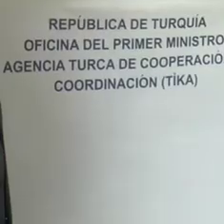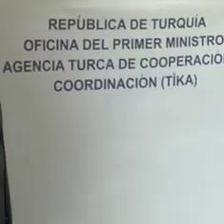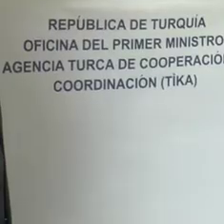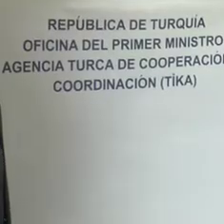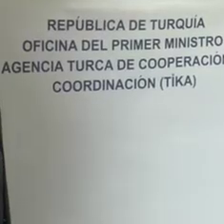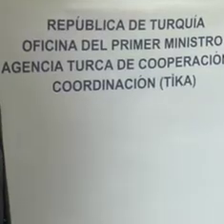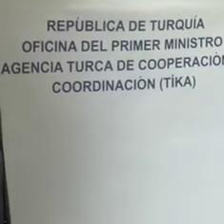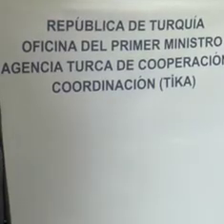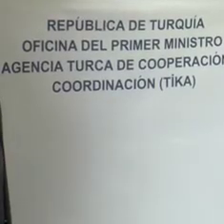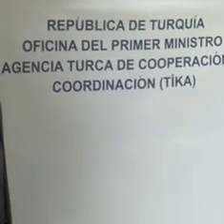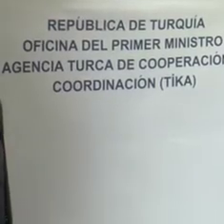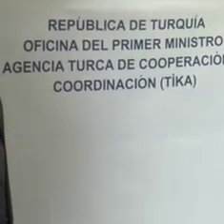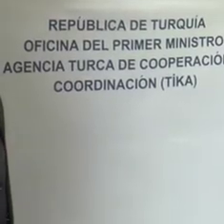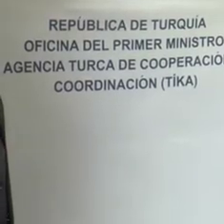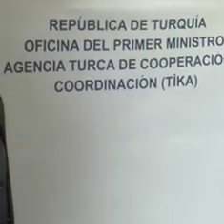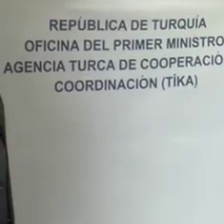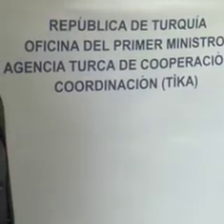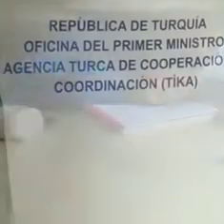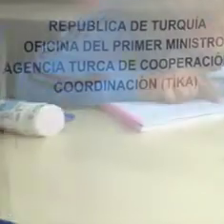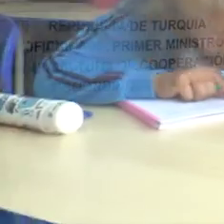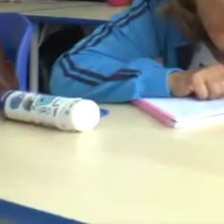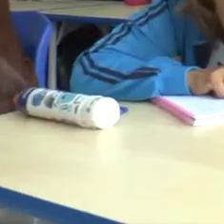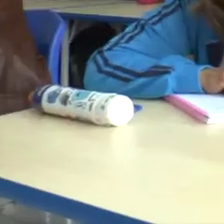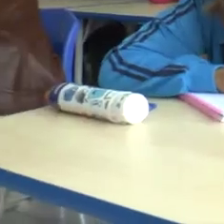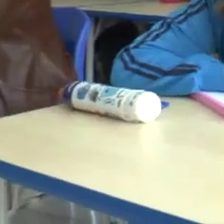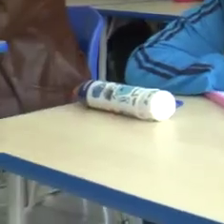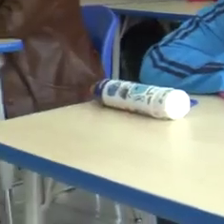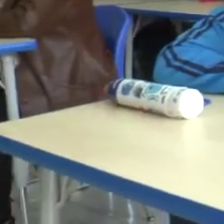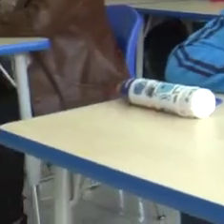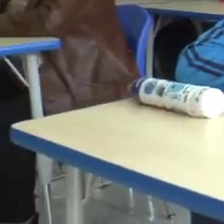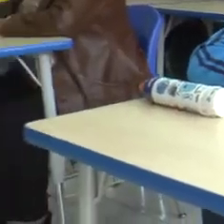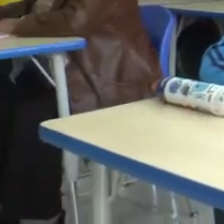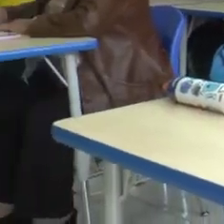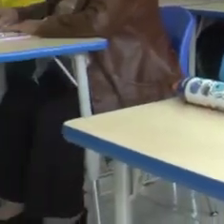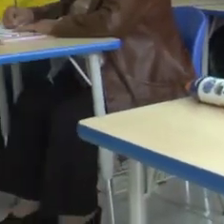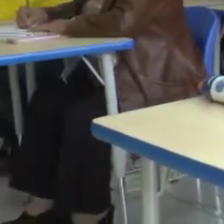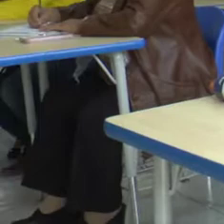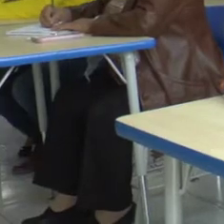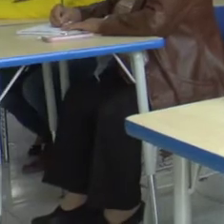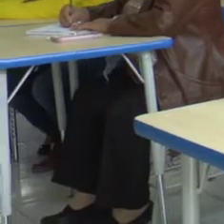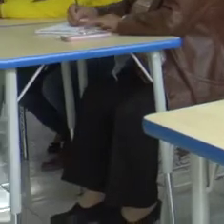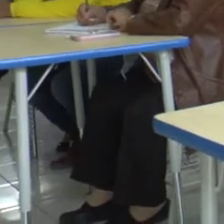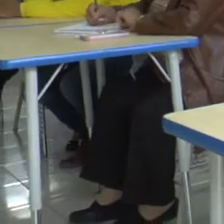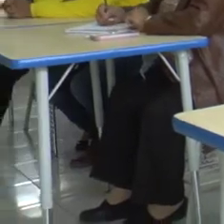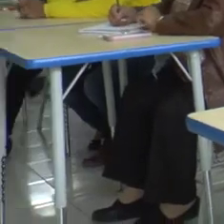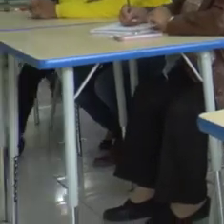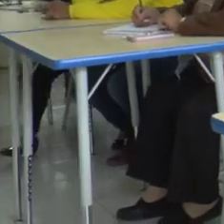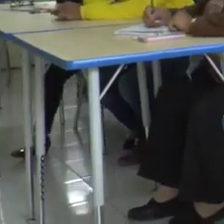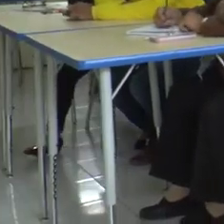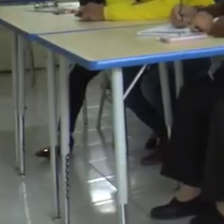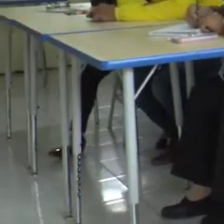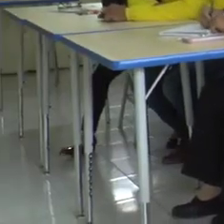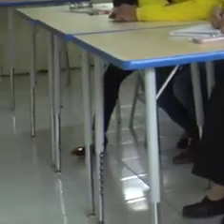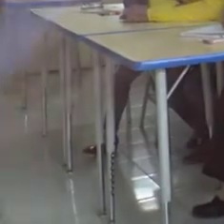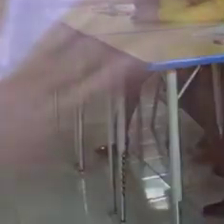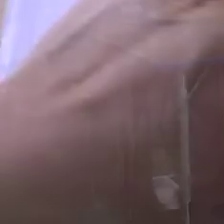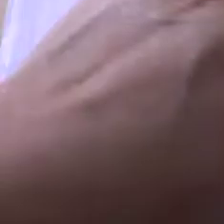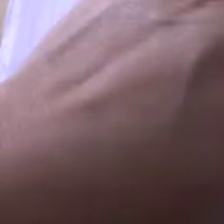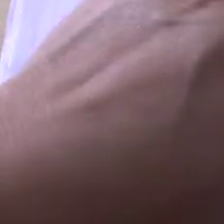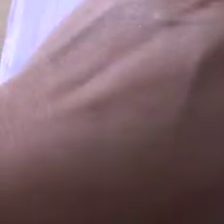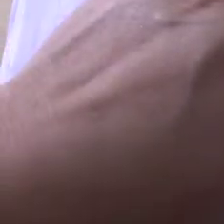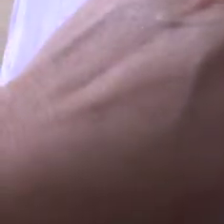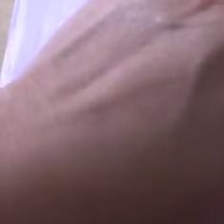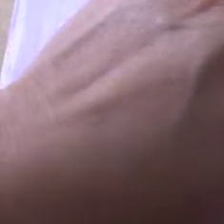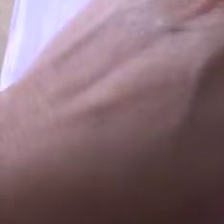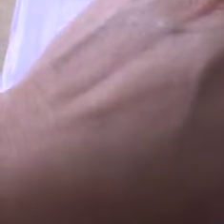Todos enteros, nueve décimos, luego cinco hago? Estas te pones enteros, para